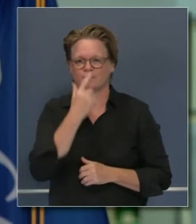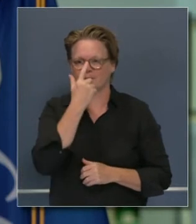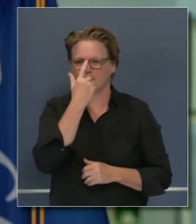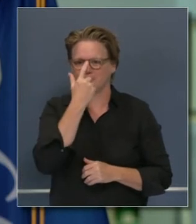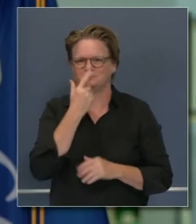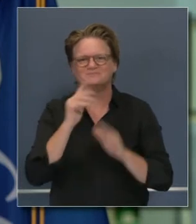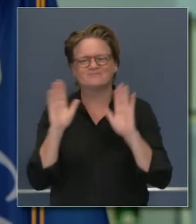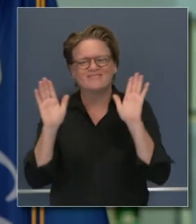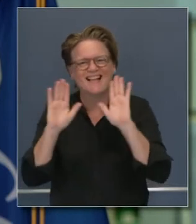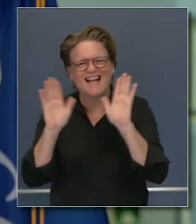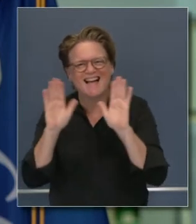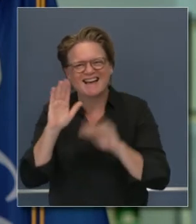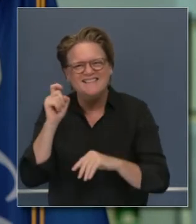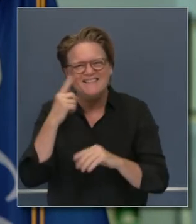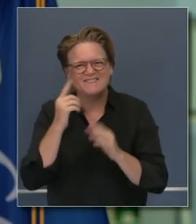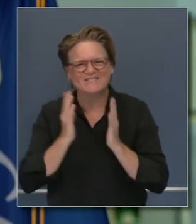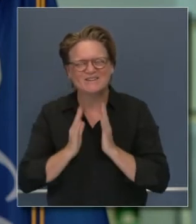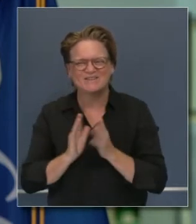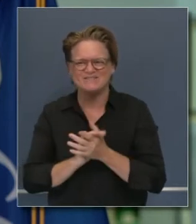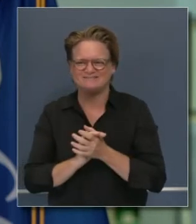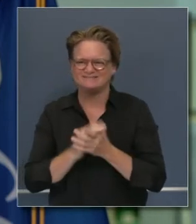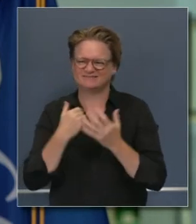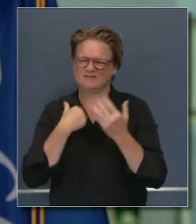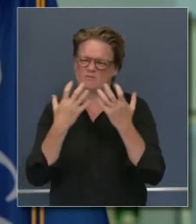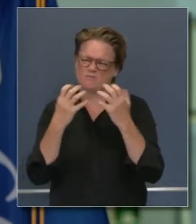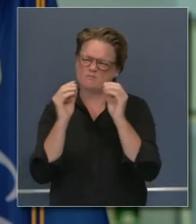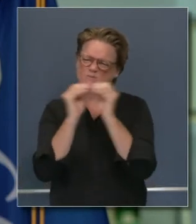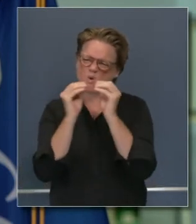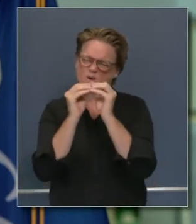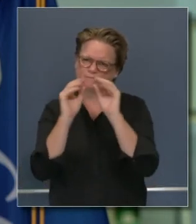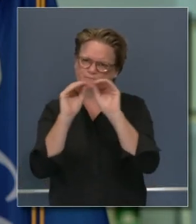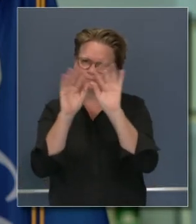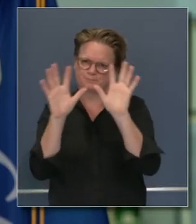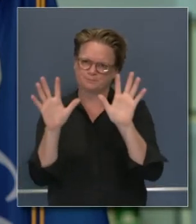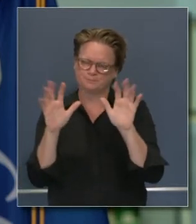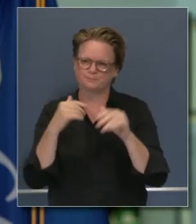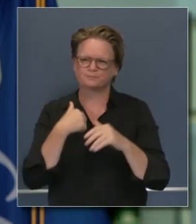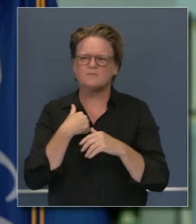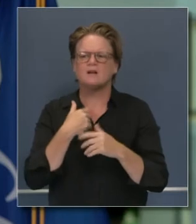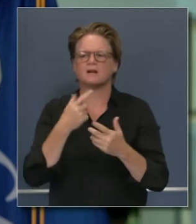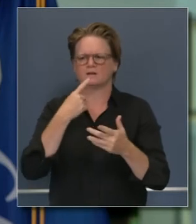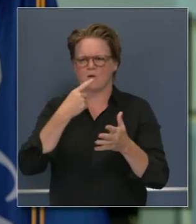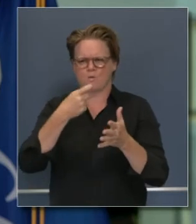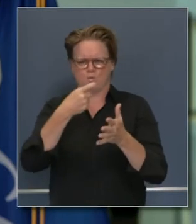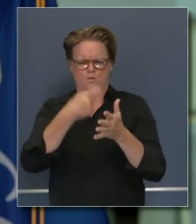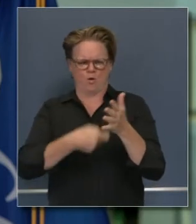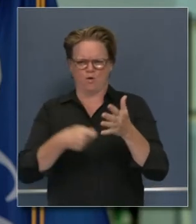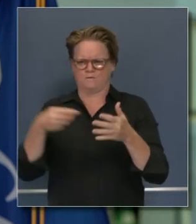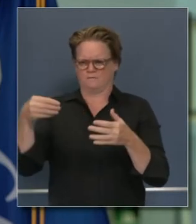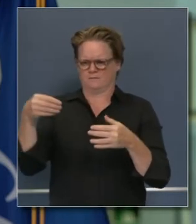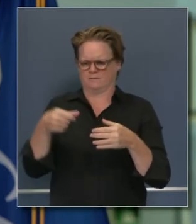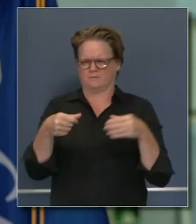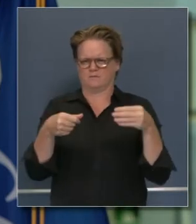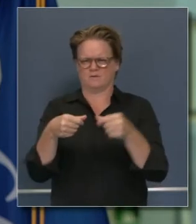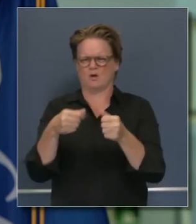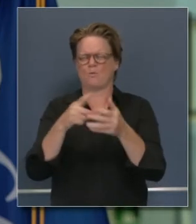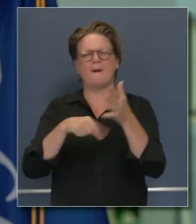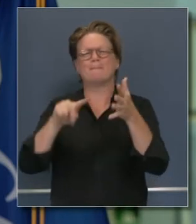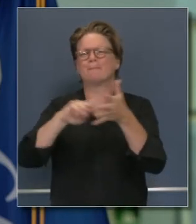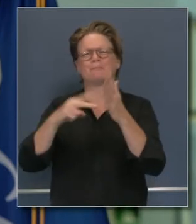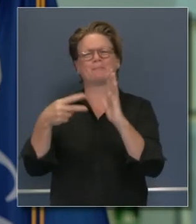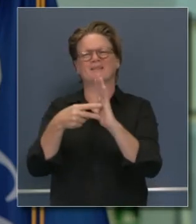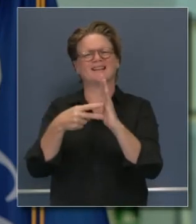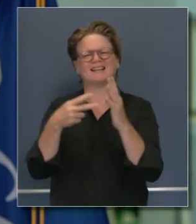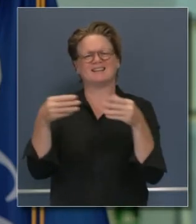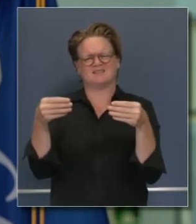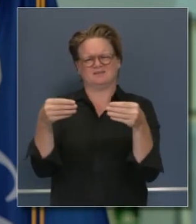hola gobernador espero que me dé un poco más de claridad en la serie de contractos